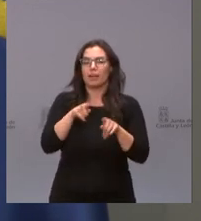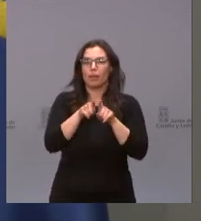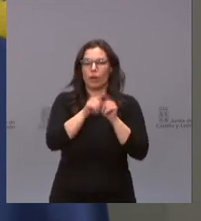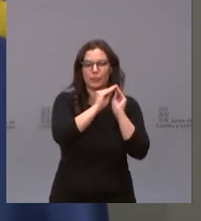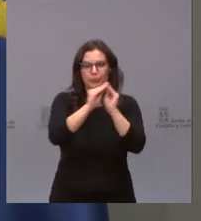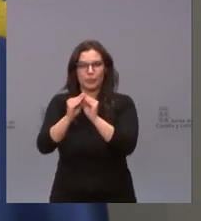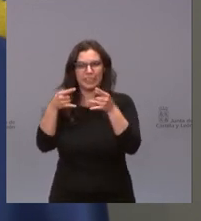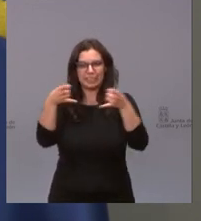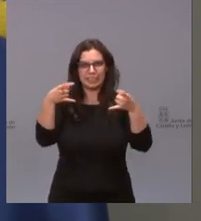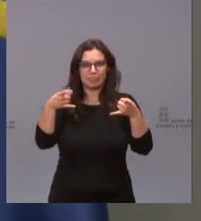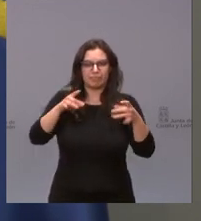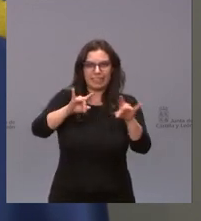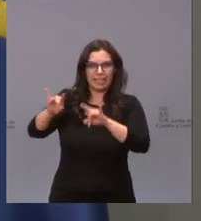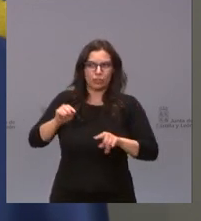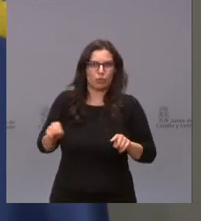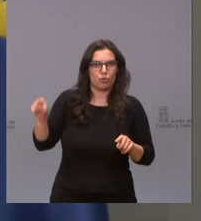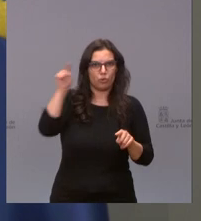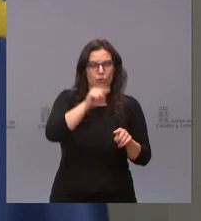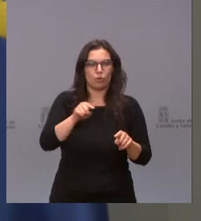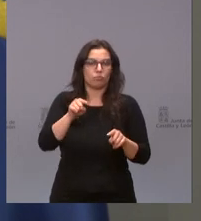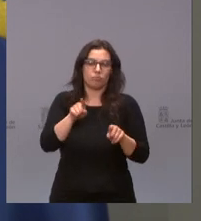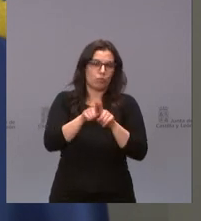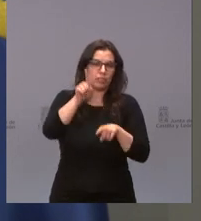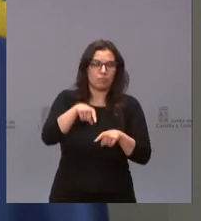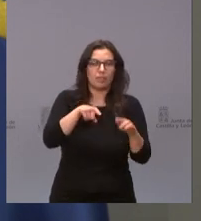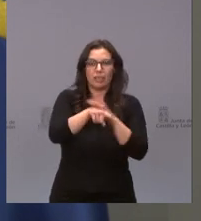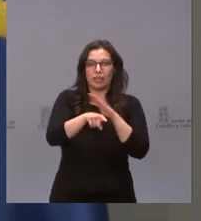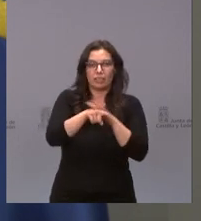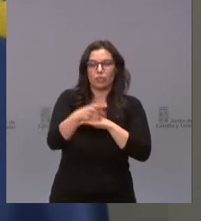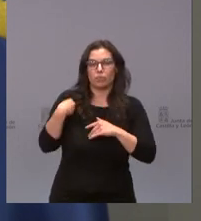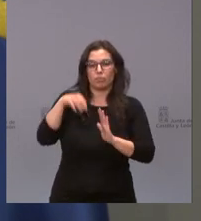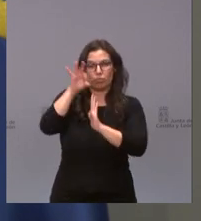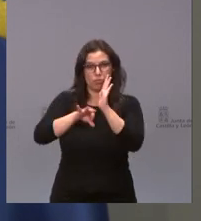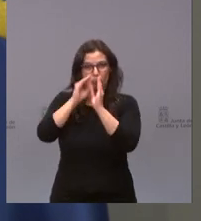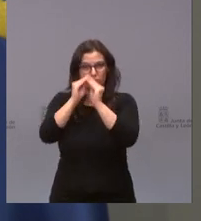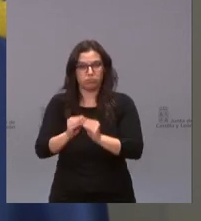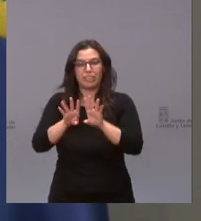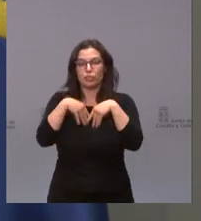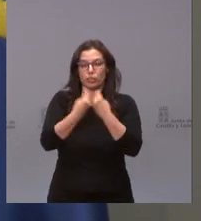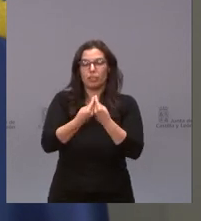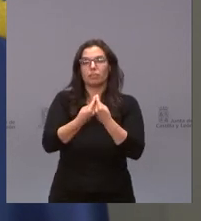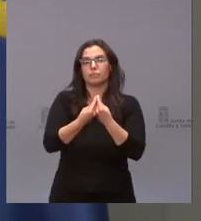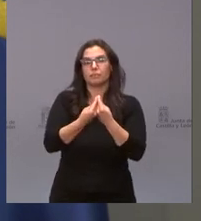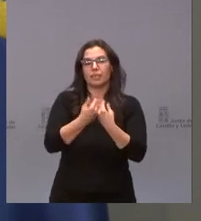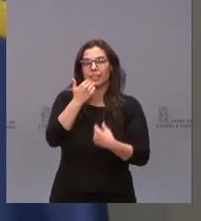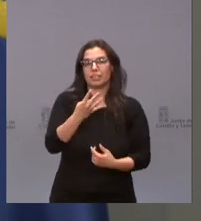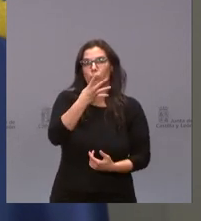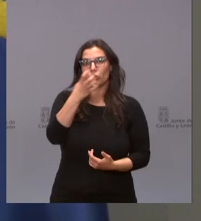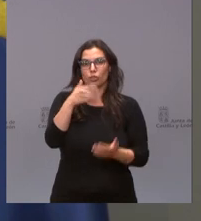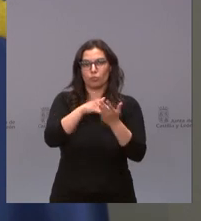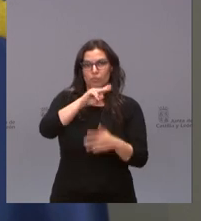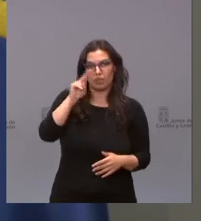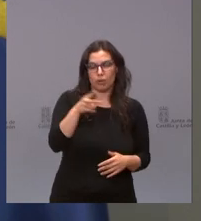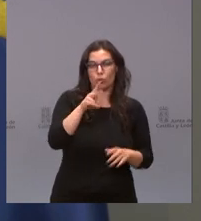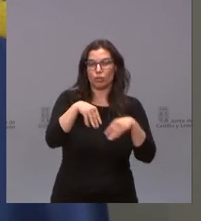de nuestro territorio, así como la gestión a través de una aplicación de software, por un importe total de casi 400.000 euros,